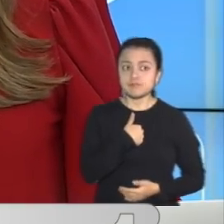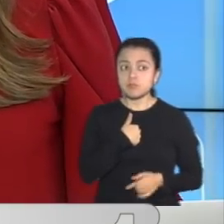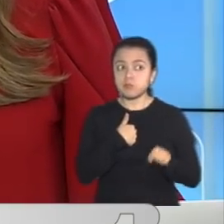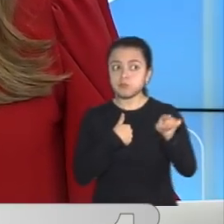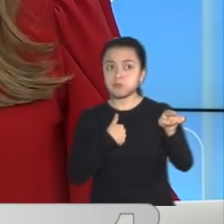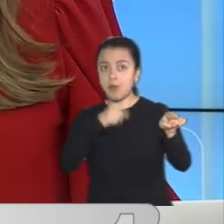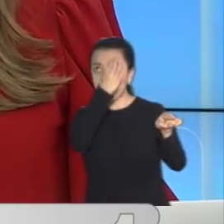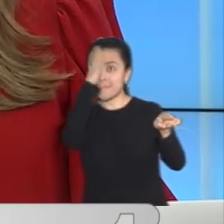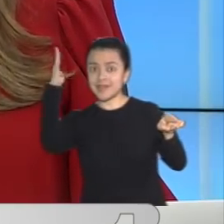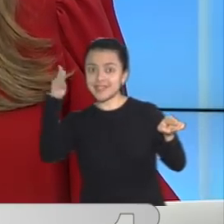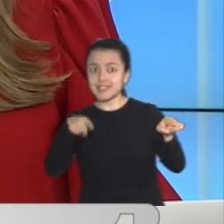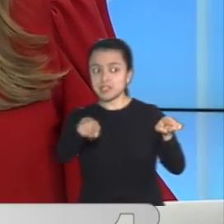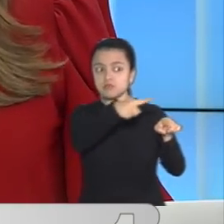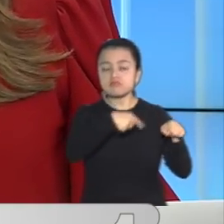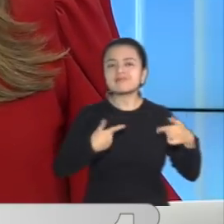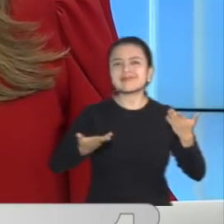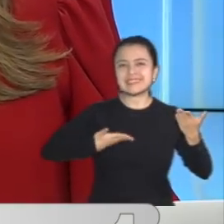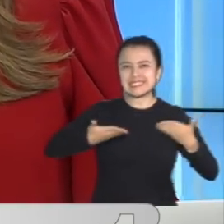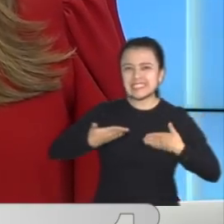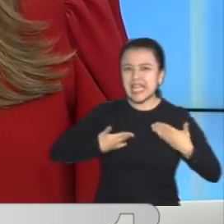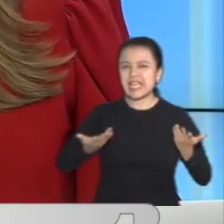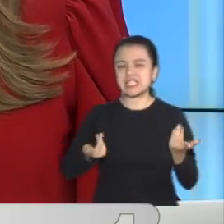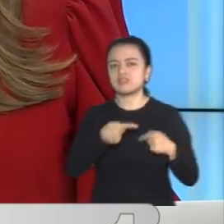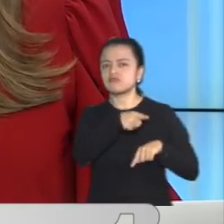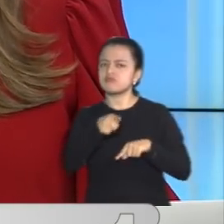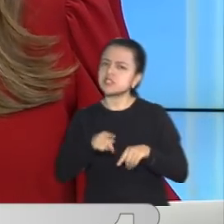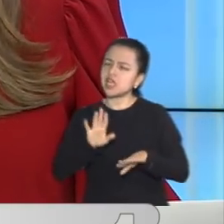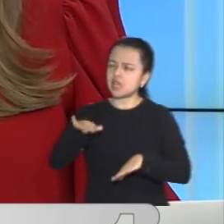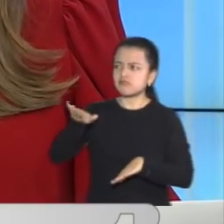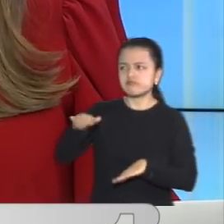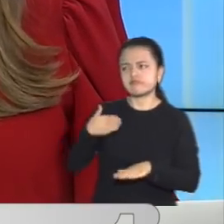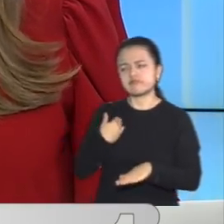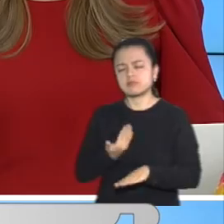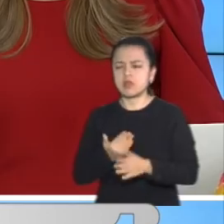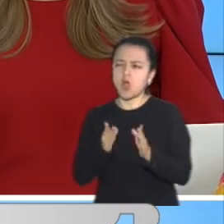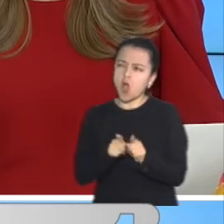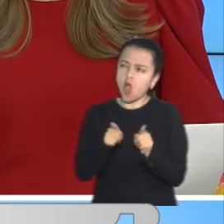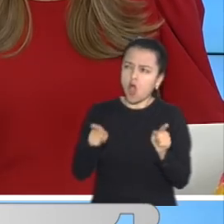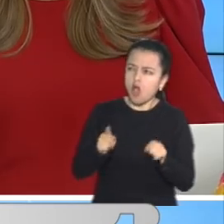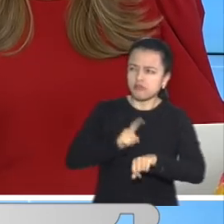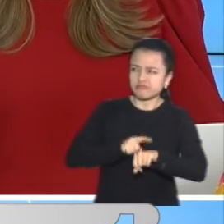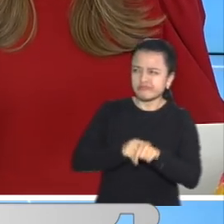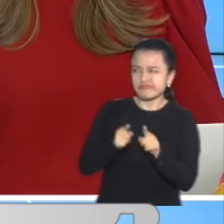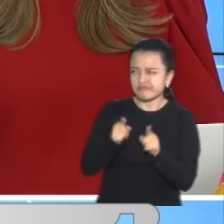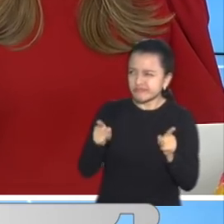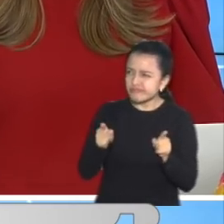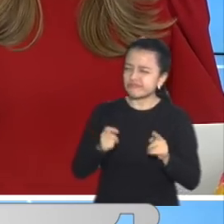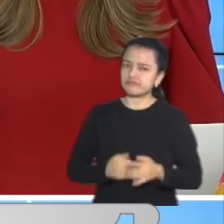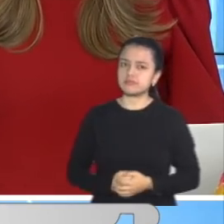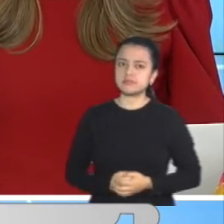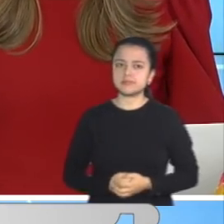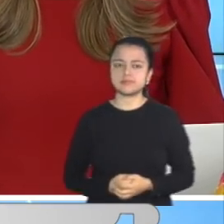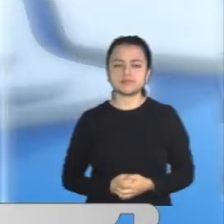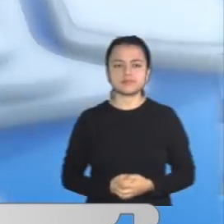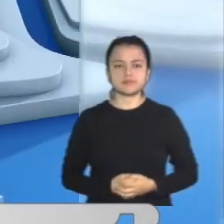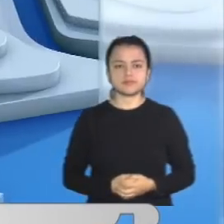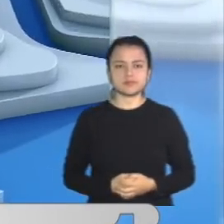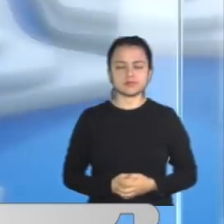Barranquilla están pidiendo extender los horarios para la vida nocturna. Jorge Castro tiene el reporte desde la capital del Atlántico. Jorge.